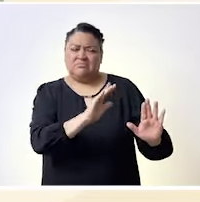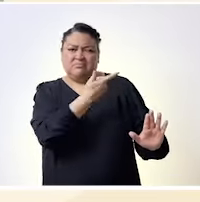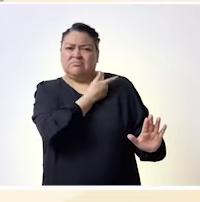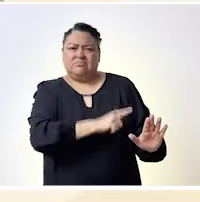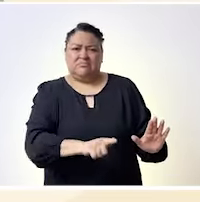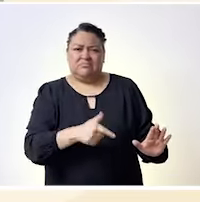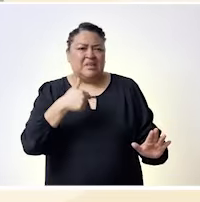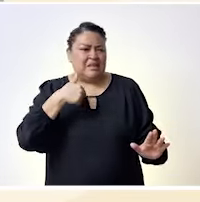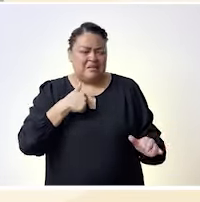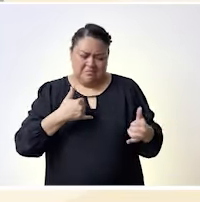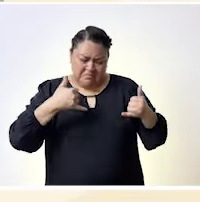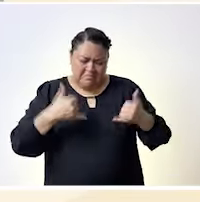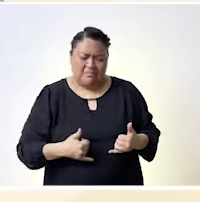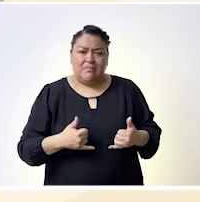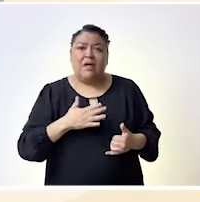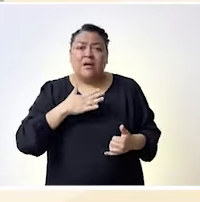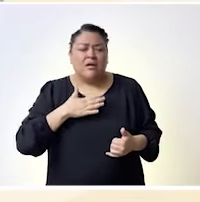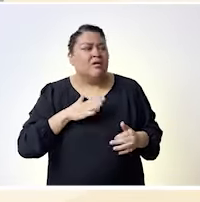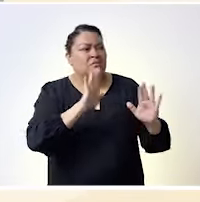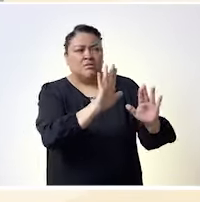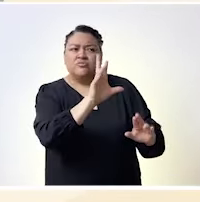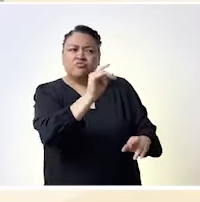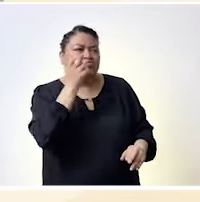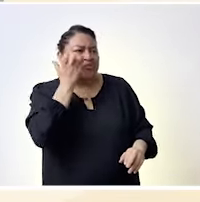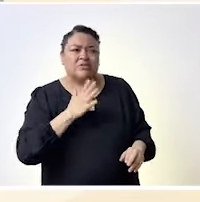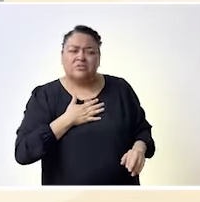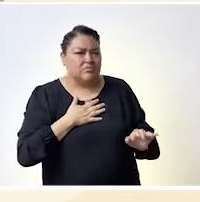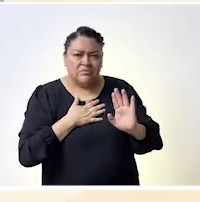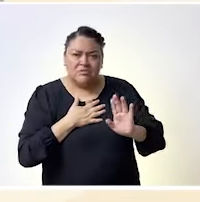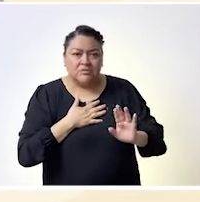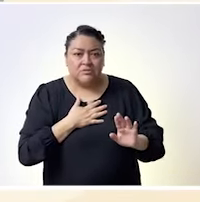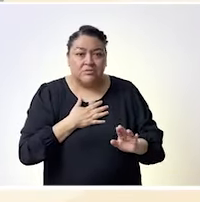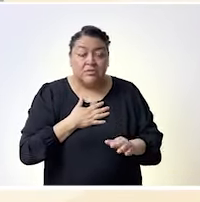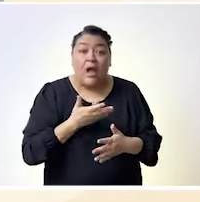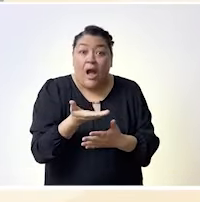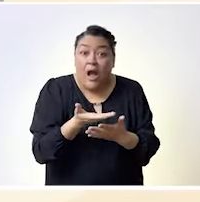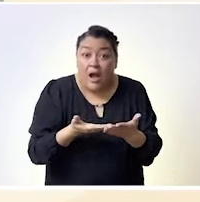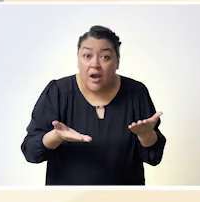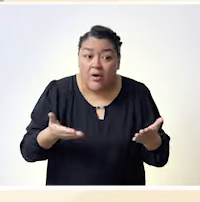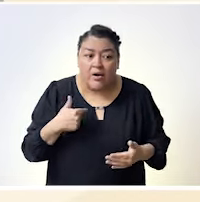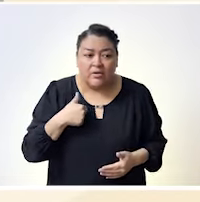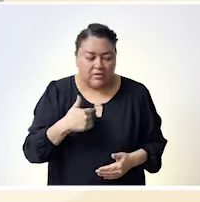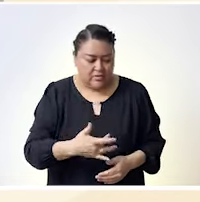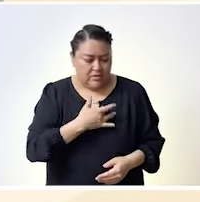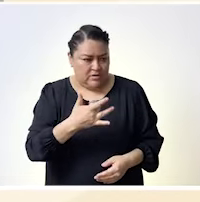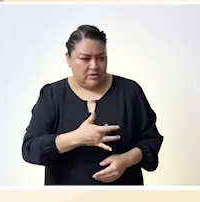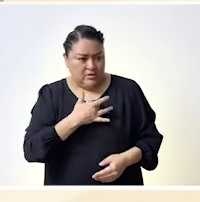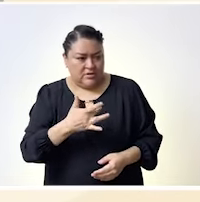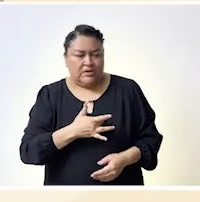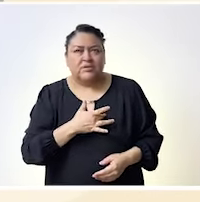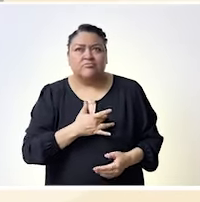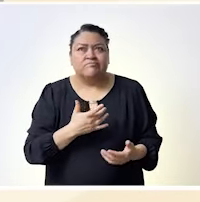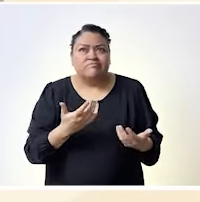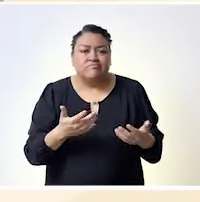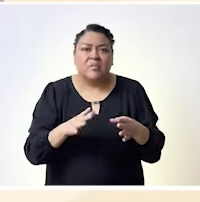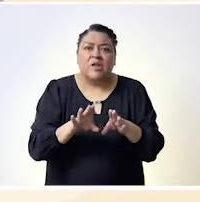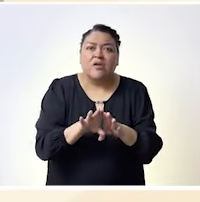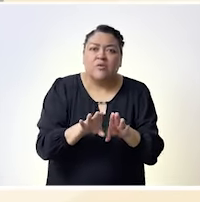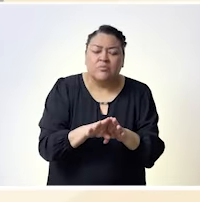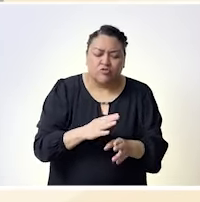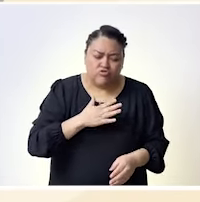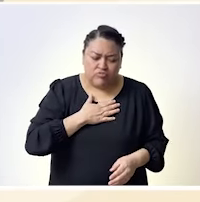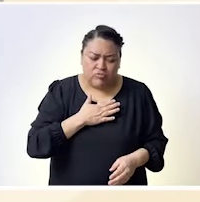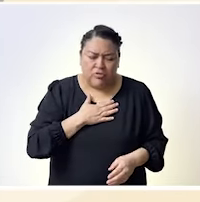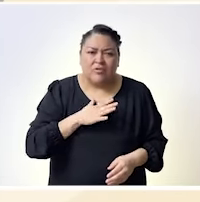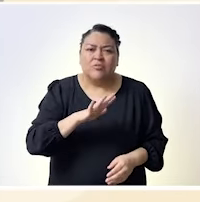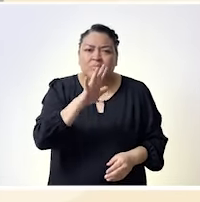ustedes ¿no? cada uno en su territorio en su lucha y en su momento o en su espacio el mío desde la cocina también